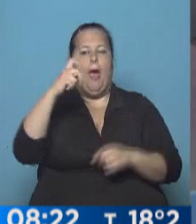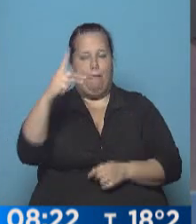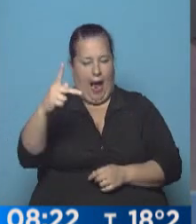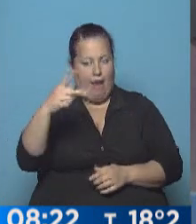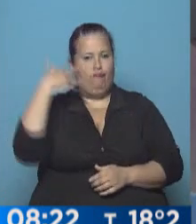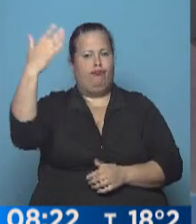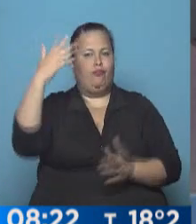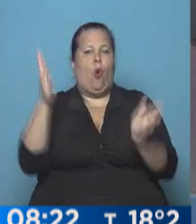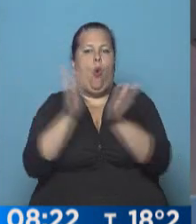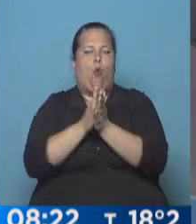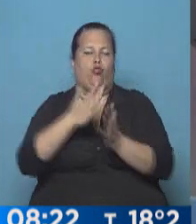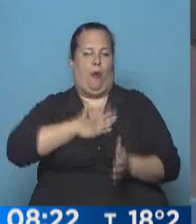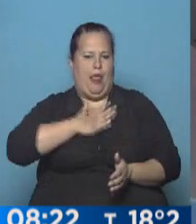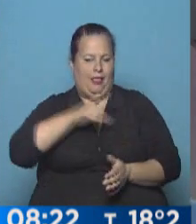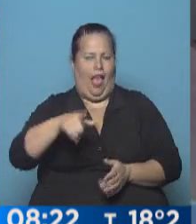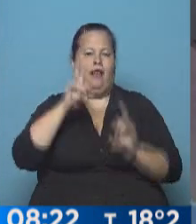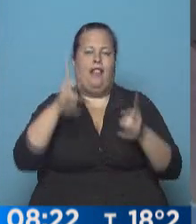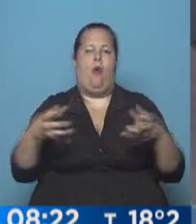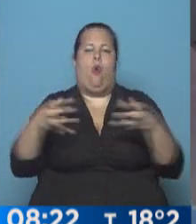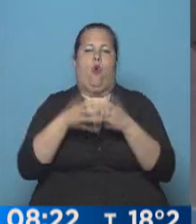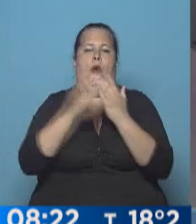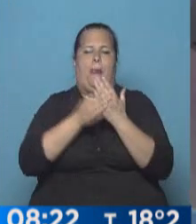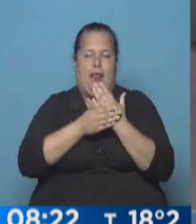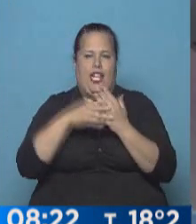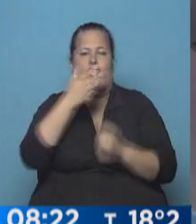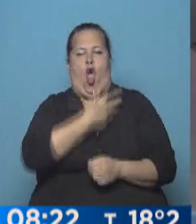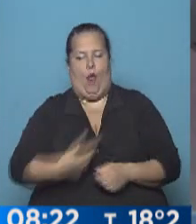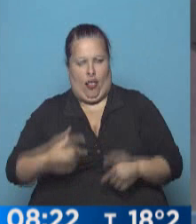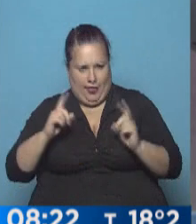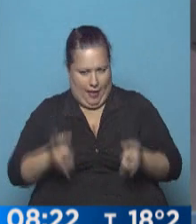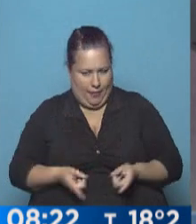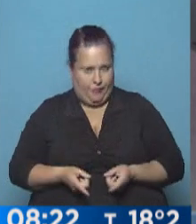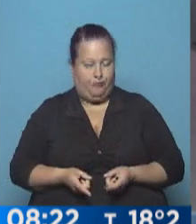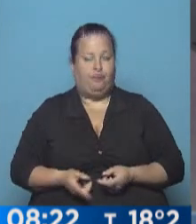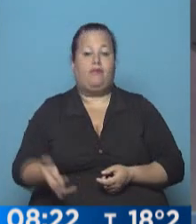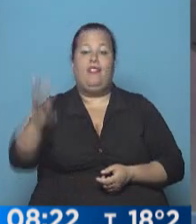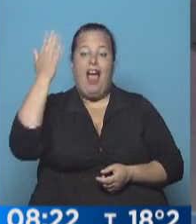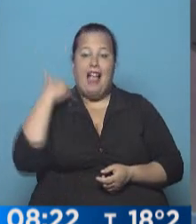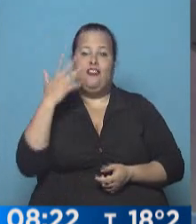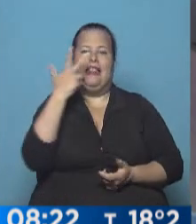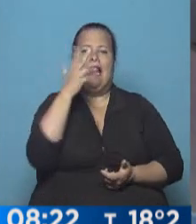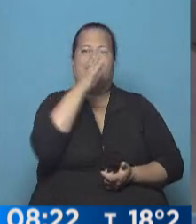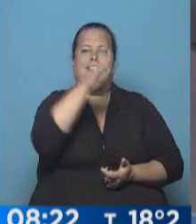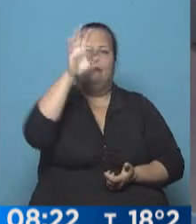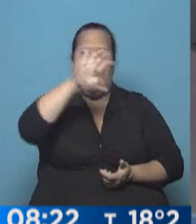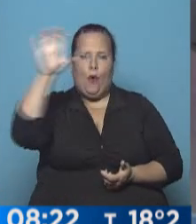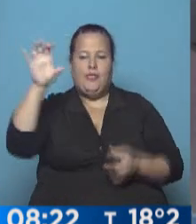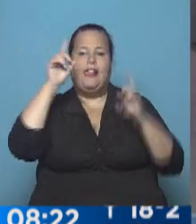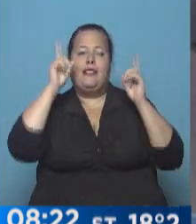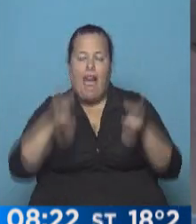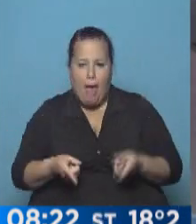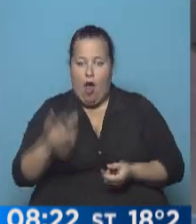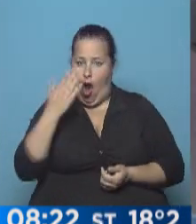un acto conjunto a la militancia y buena parte del Gabinete Nacional y de los gobernadores. En la jornada de ayer estuvo en tres provincias, incluida